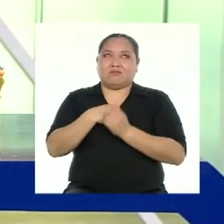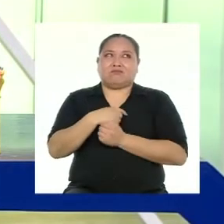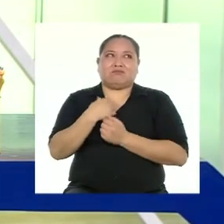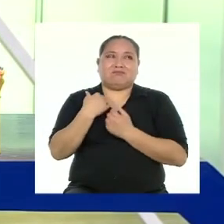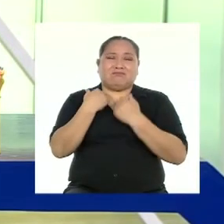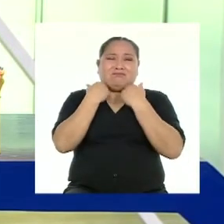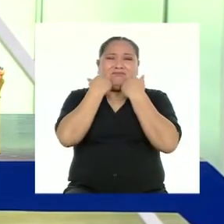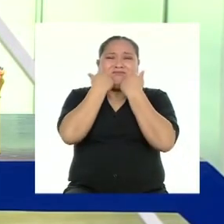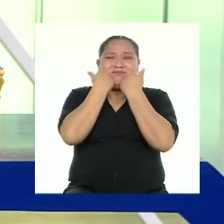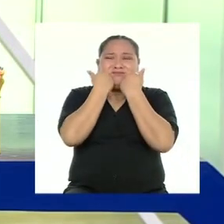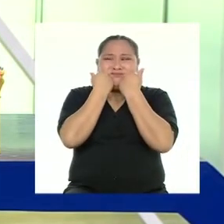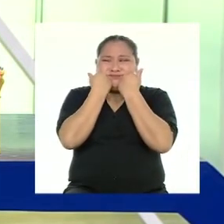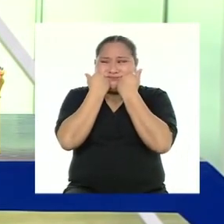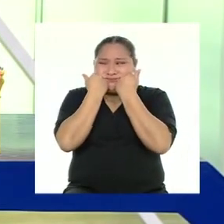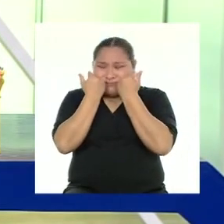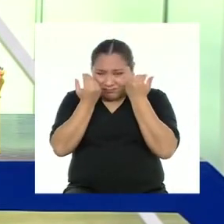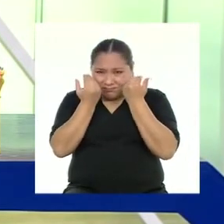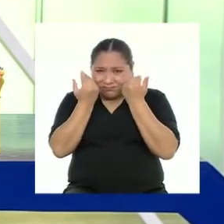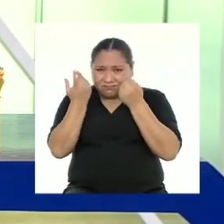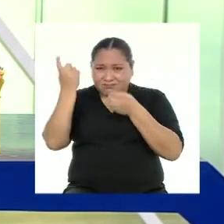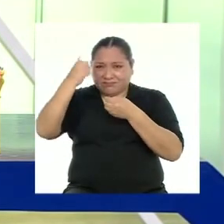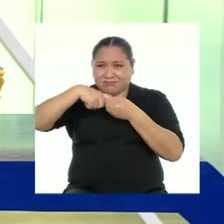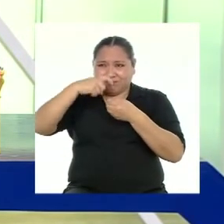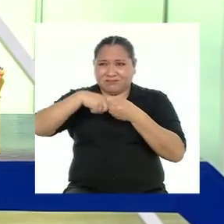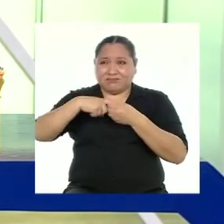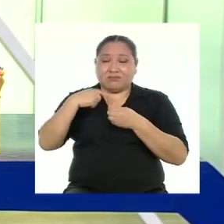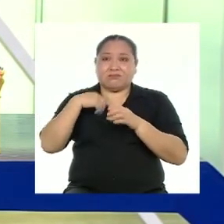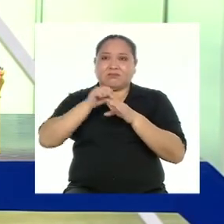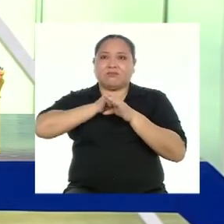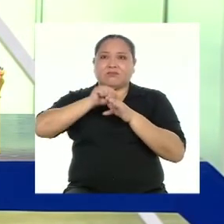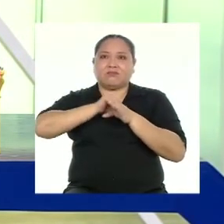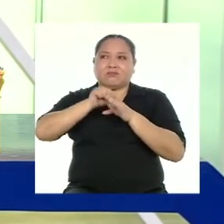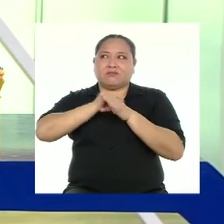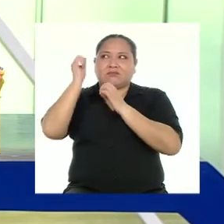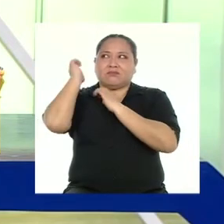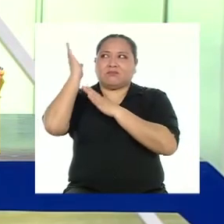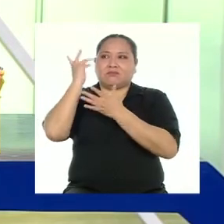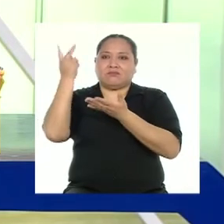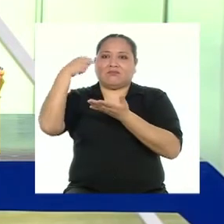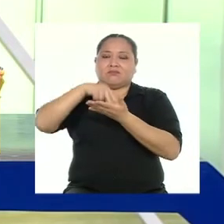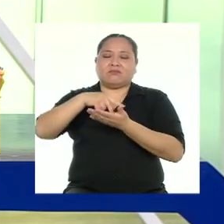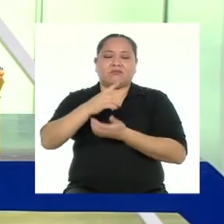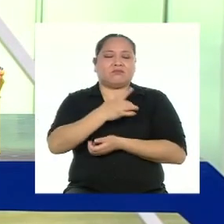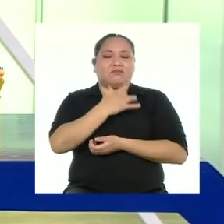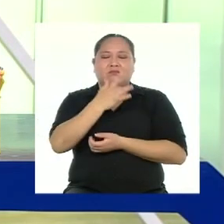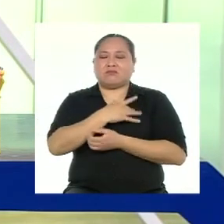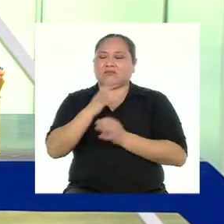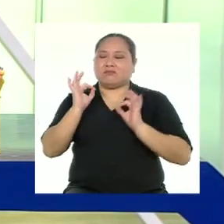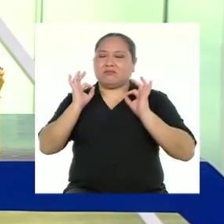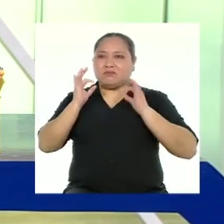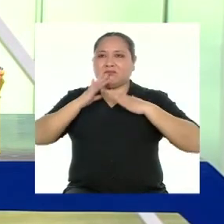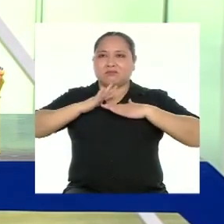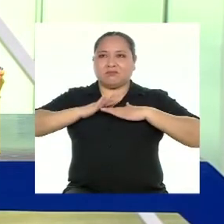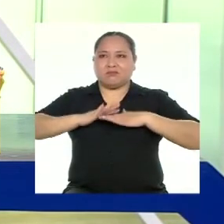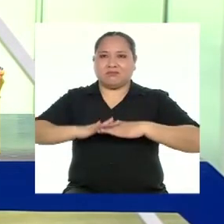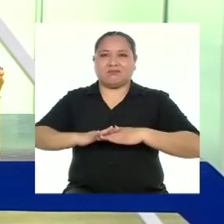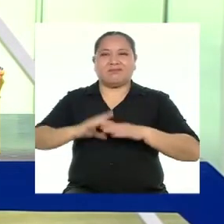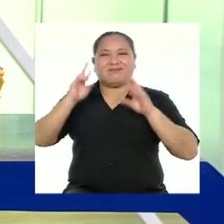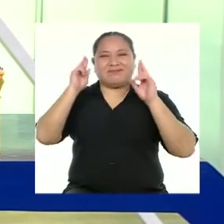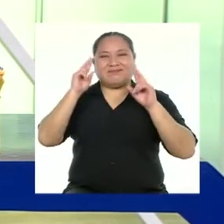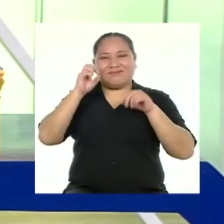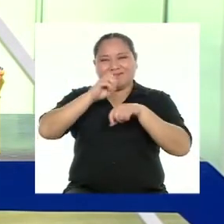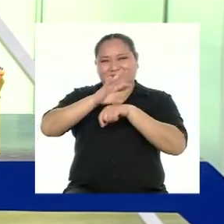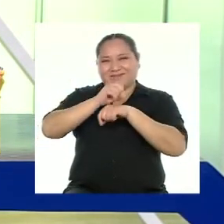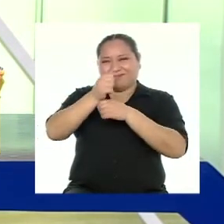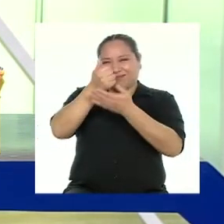roche de participar Lo que hacía era practicar mis exposiciones mil veces hasta sentirme súper cómoda Espero que ese